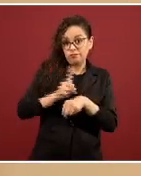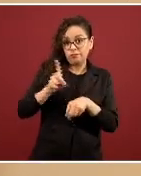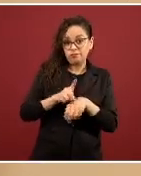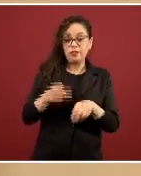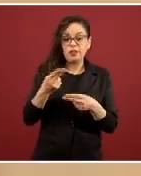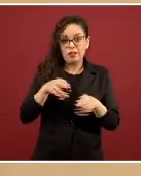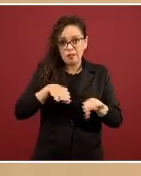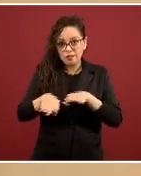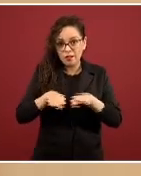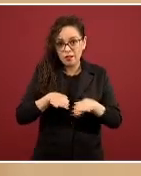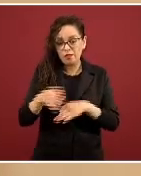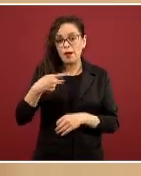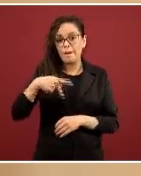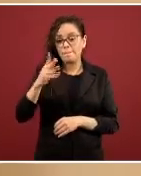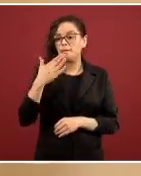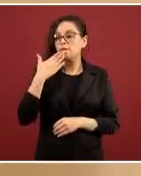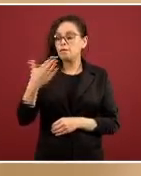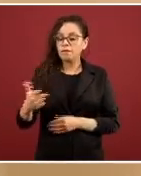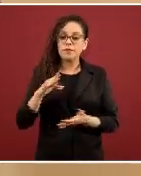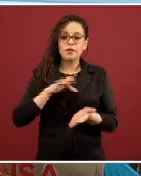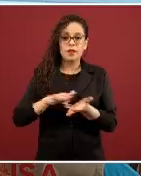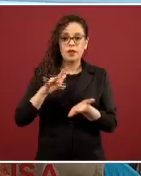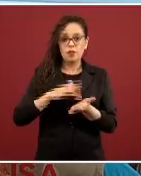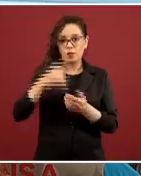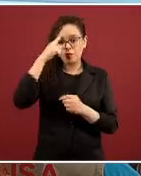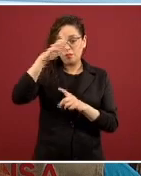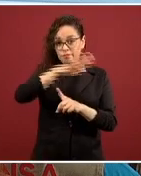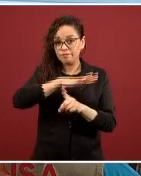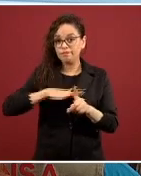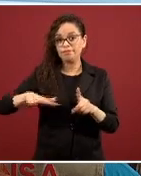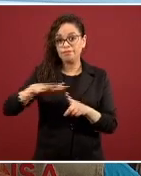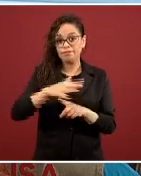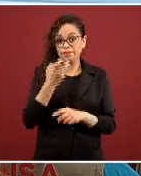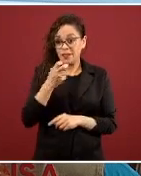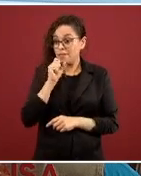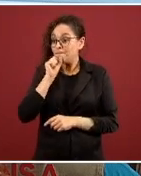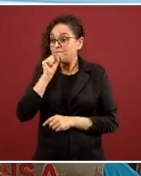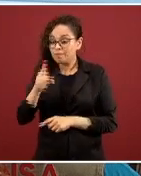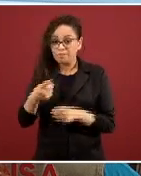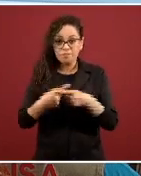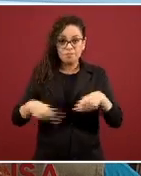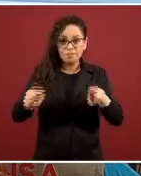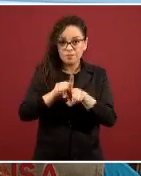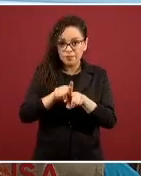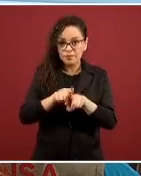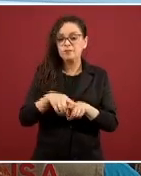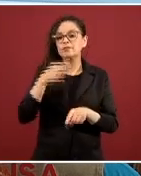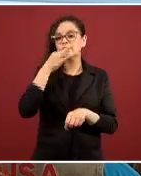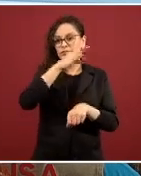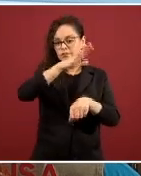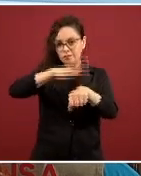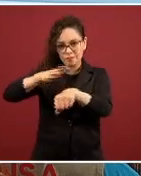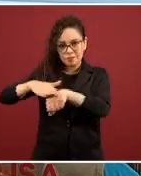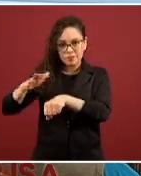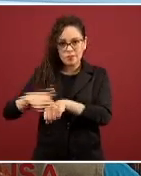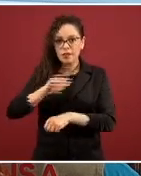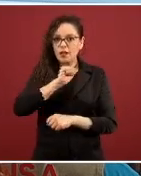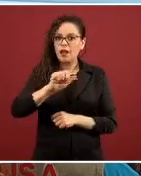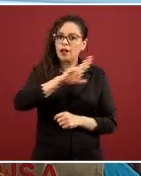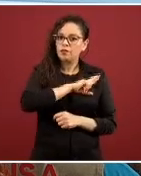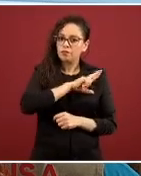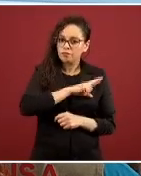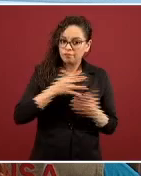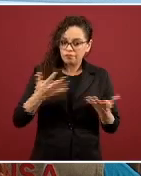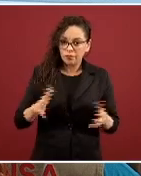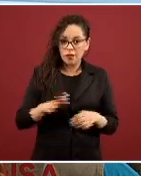bien a la sociedad. Entonces, ese mismo llamado hacemos también al sector privado, aquellos segmentos que parecieran todavía